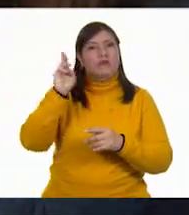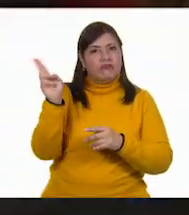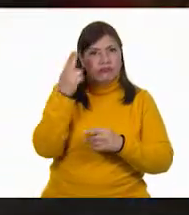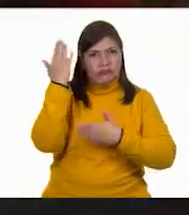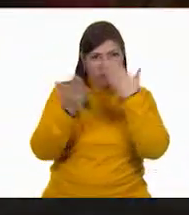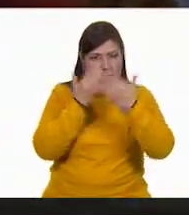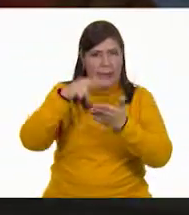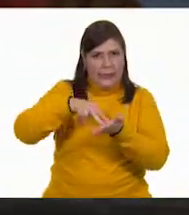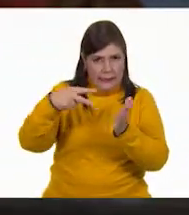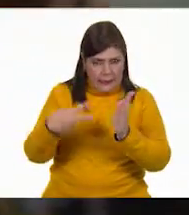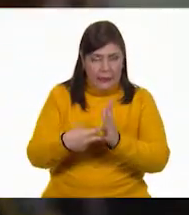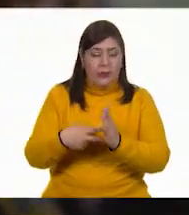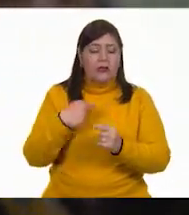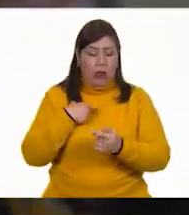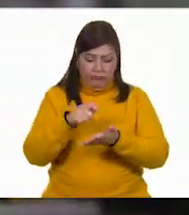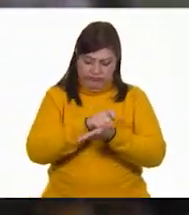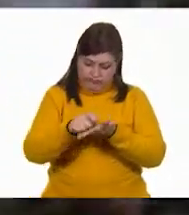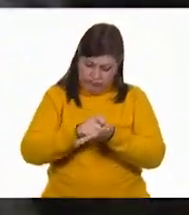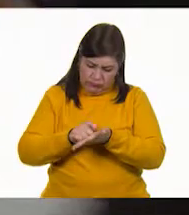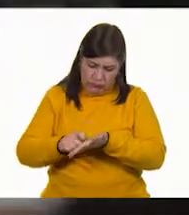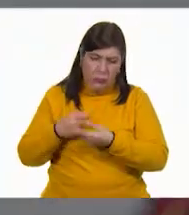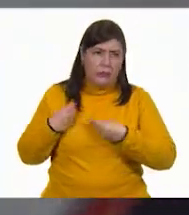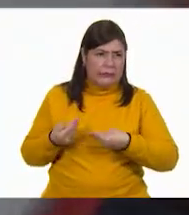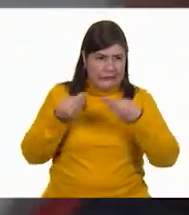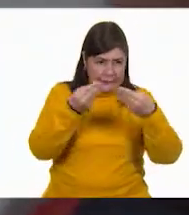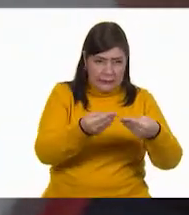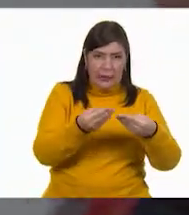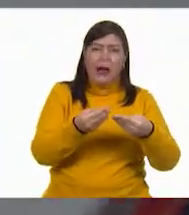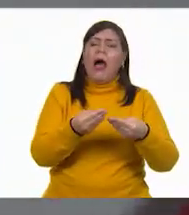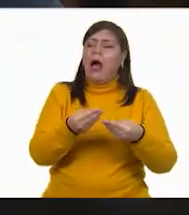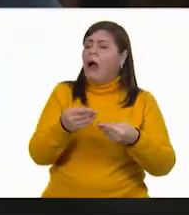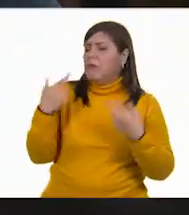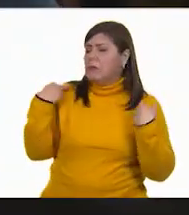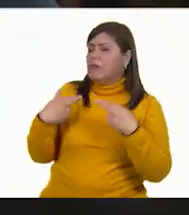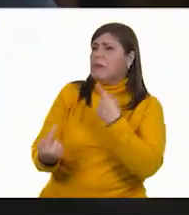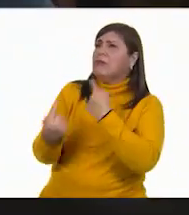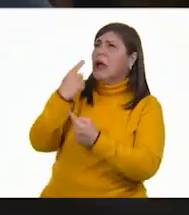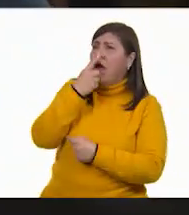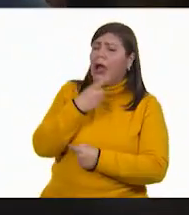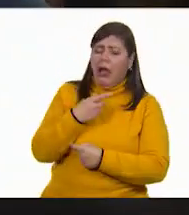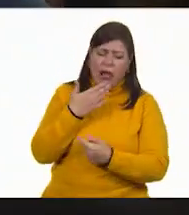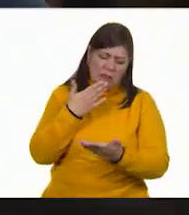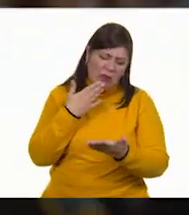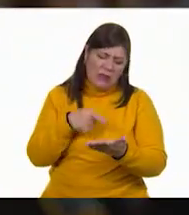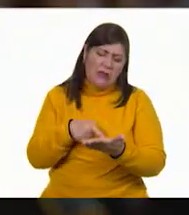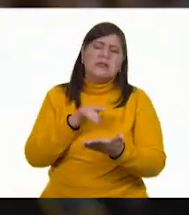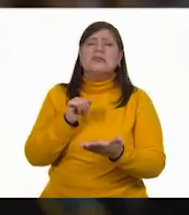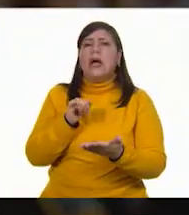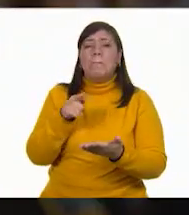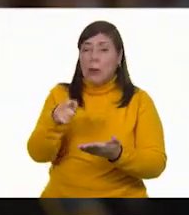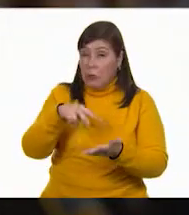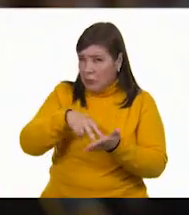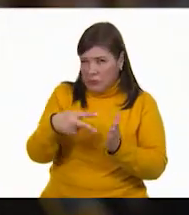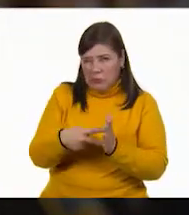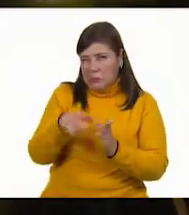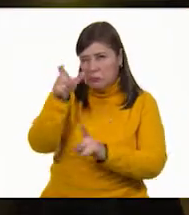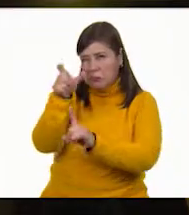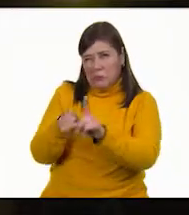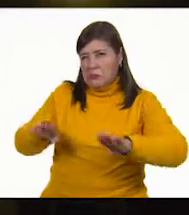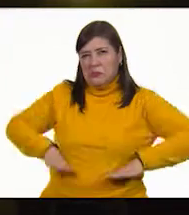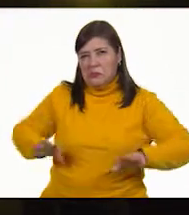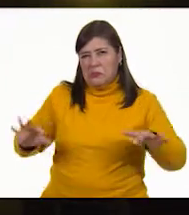resolví, lo entregué, pero el maestro me dijo, está bien, pero no creo que seas ingeniero, tú eres mujer.